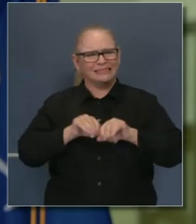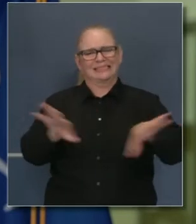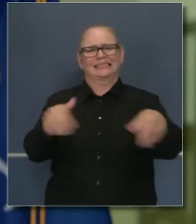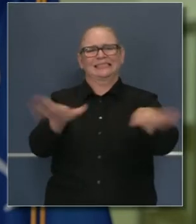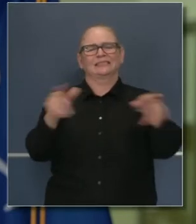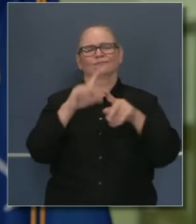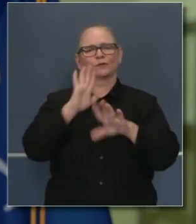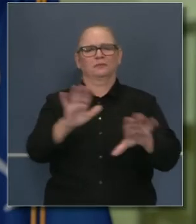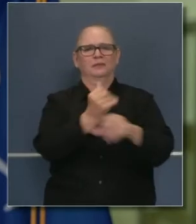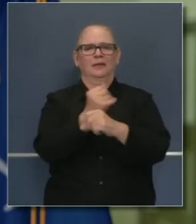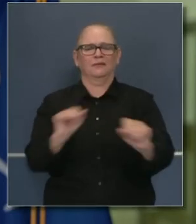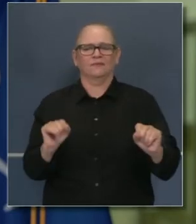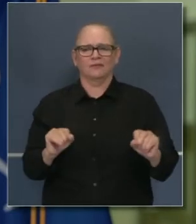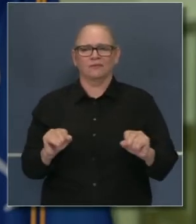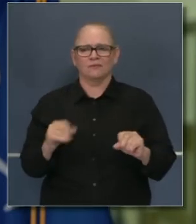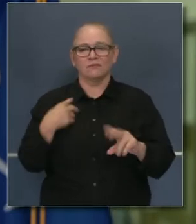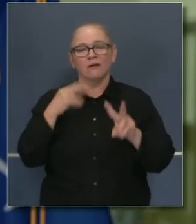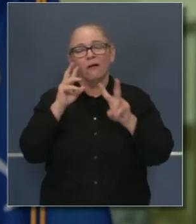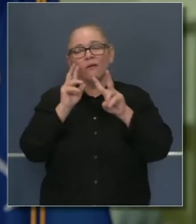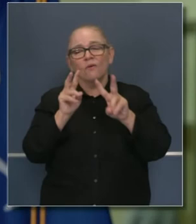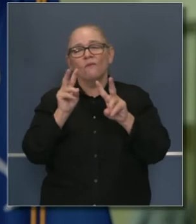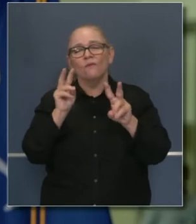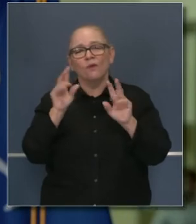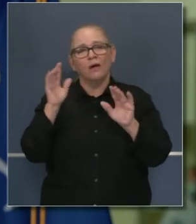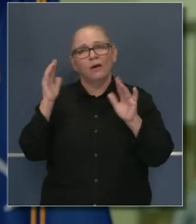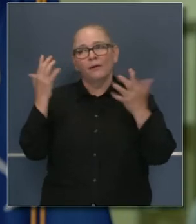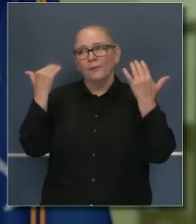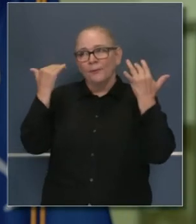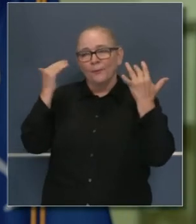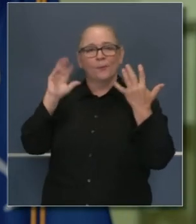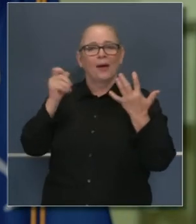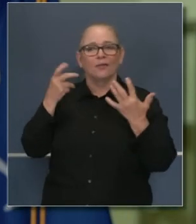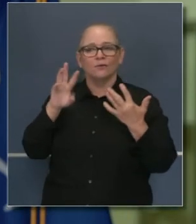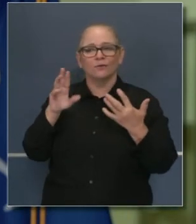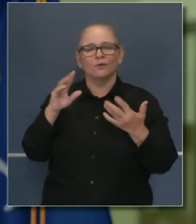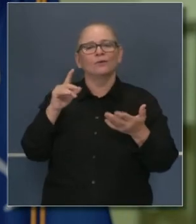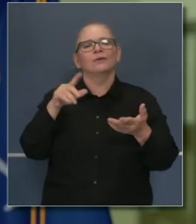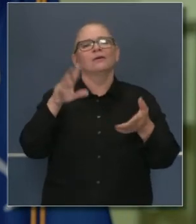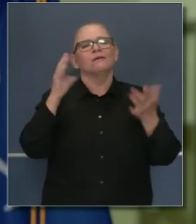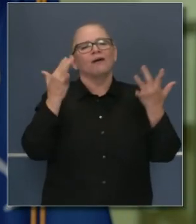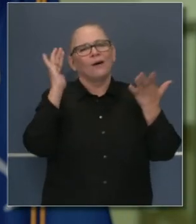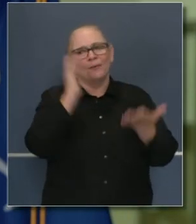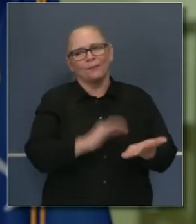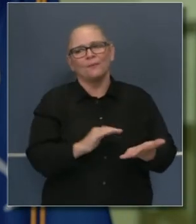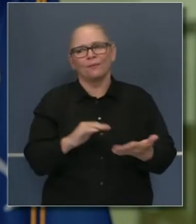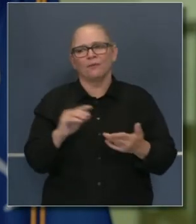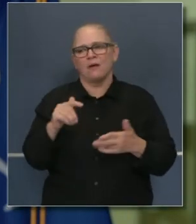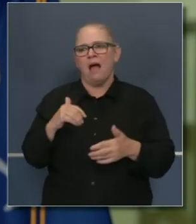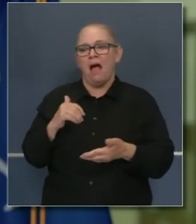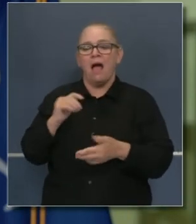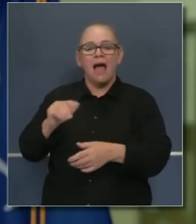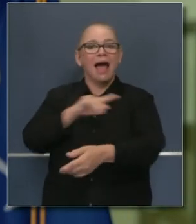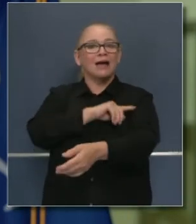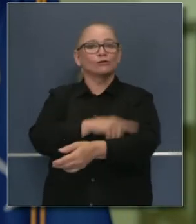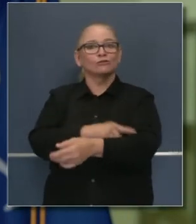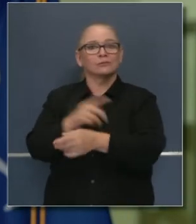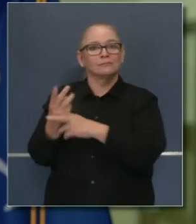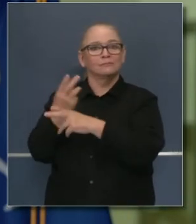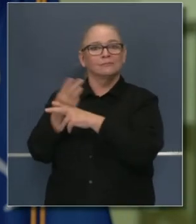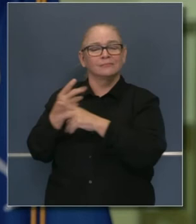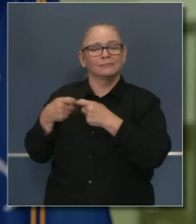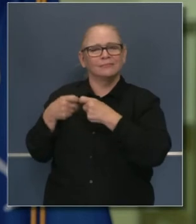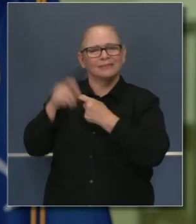esperando que vaya enfriándose todo. Esperamos que también la adquisición de energía nos permita trabajar